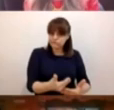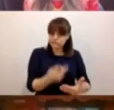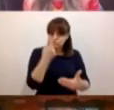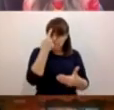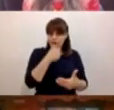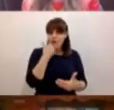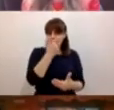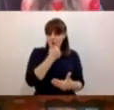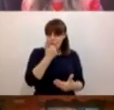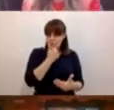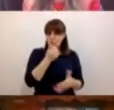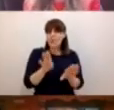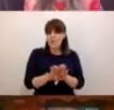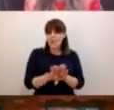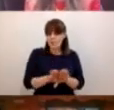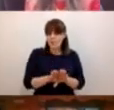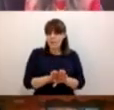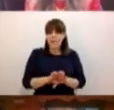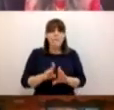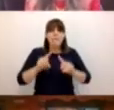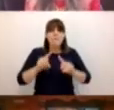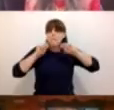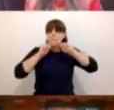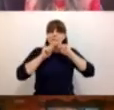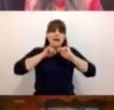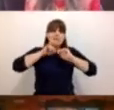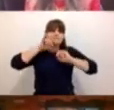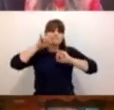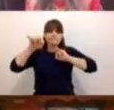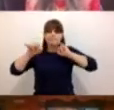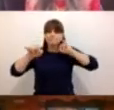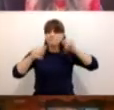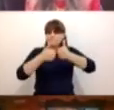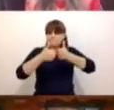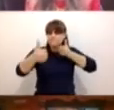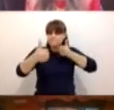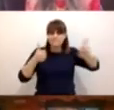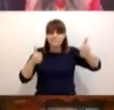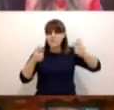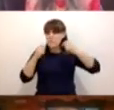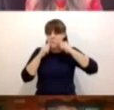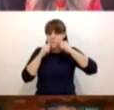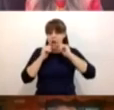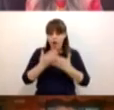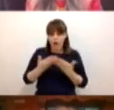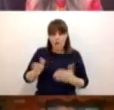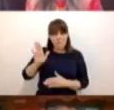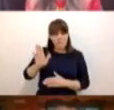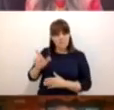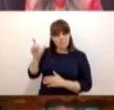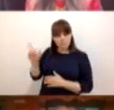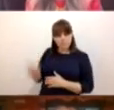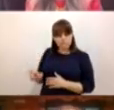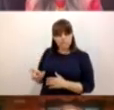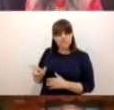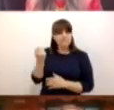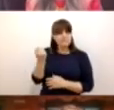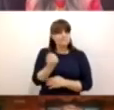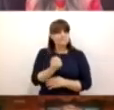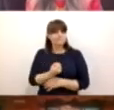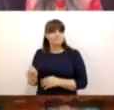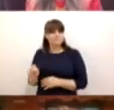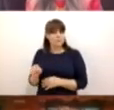estudiantes, sin importar la distancia física. Hoy casi casi ya son expertos en tecnología muchos de nuestros maestros.